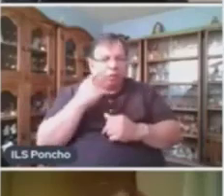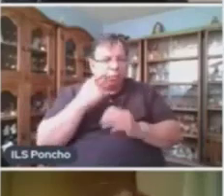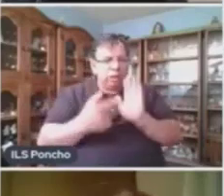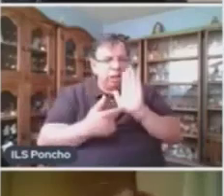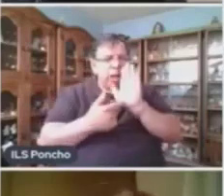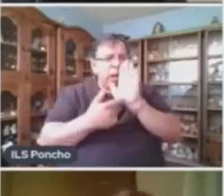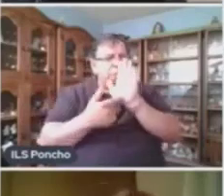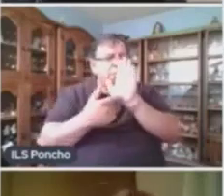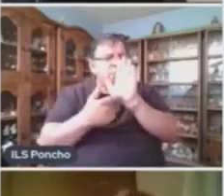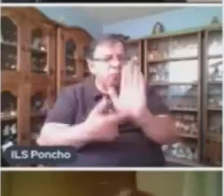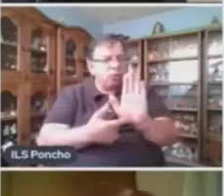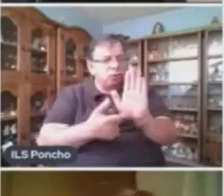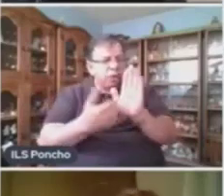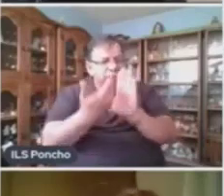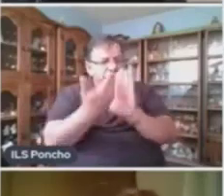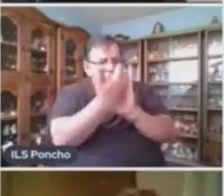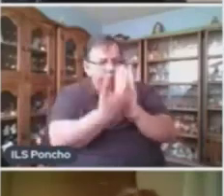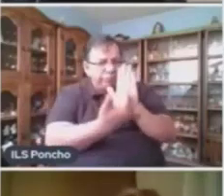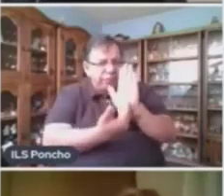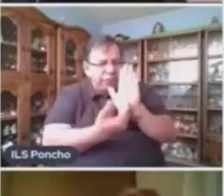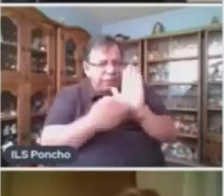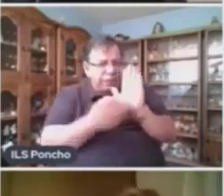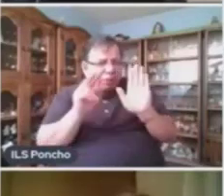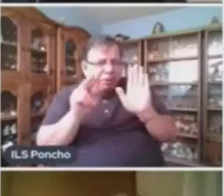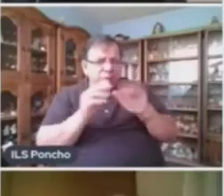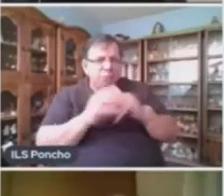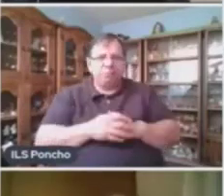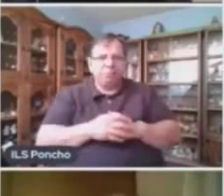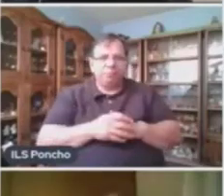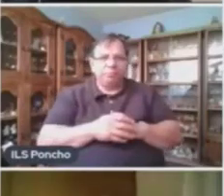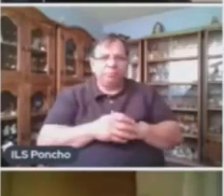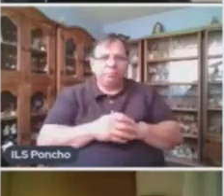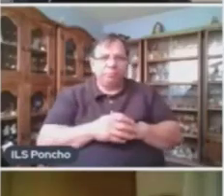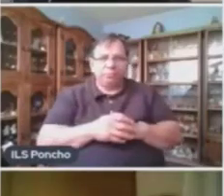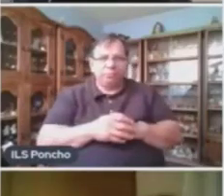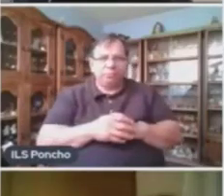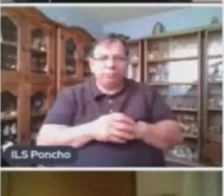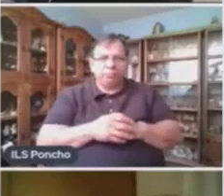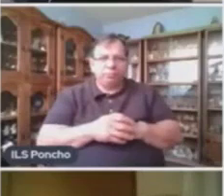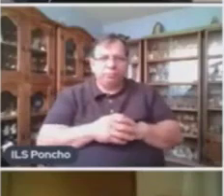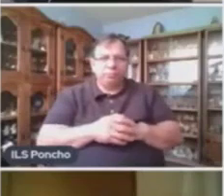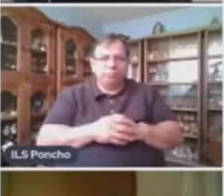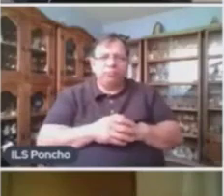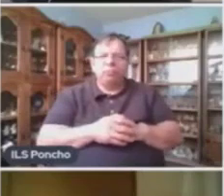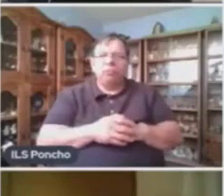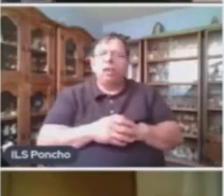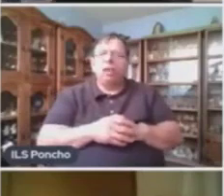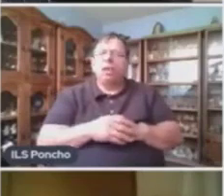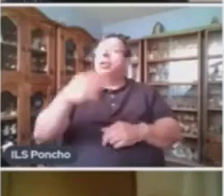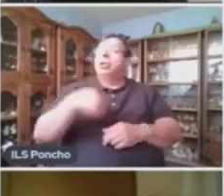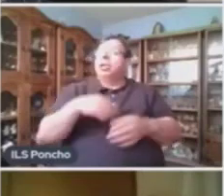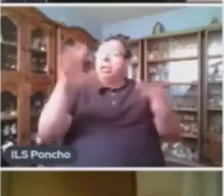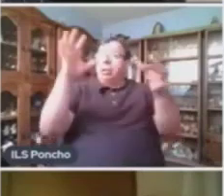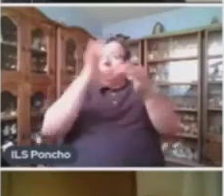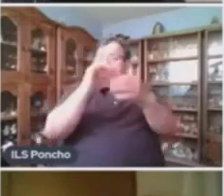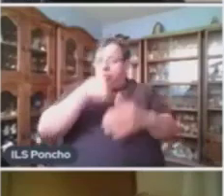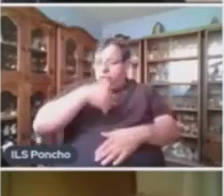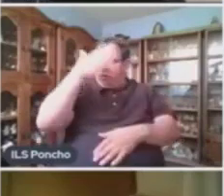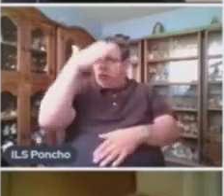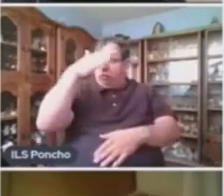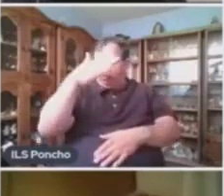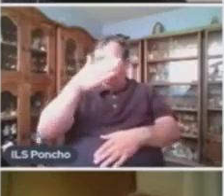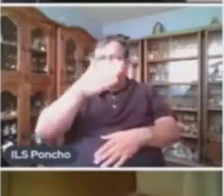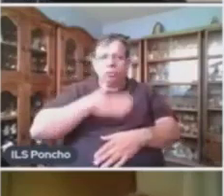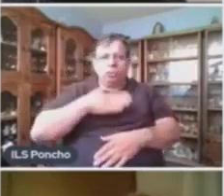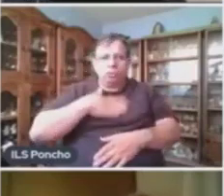el inicio para motivarlos a que lo lean. Dice así. Les voy a contar lo que sé. Me